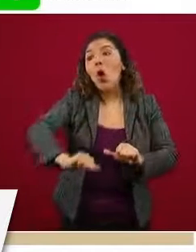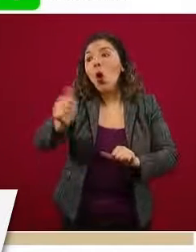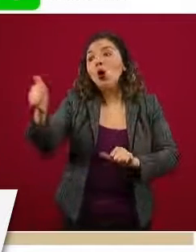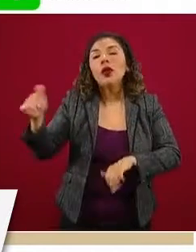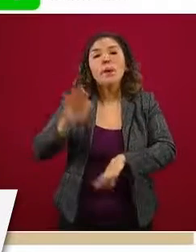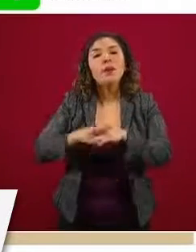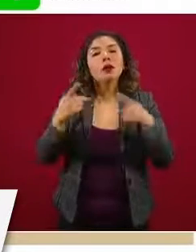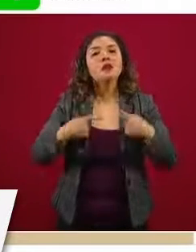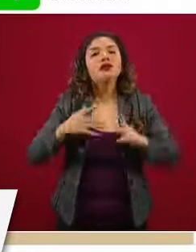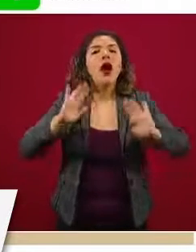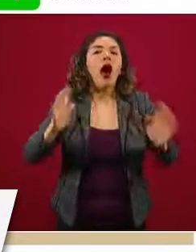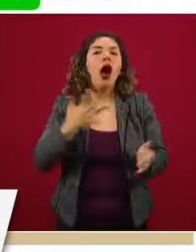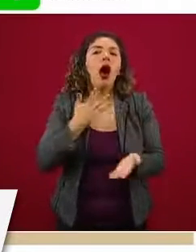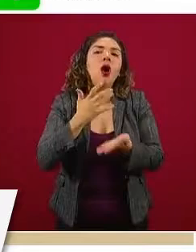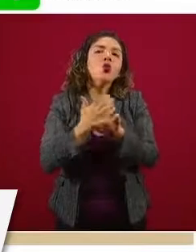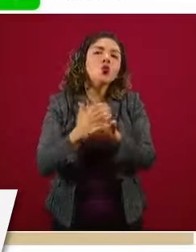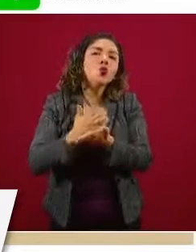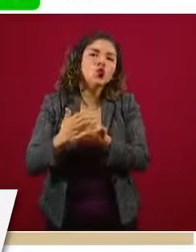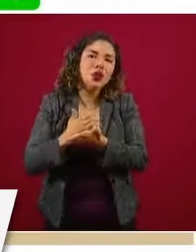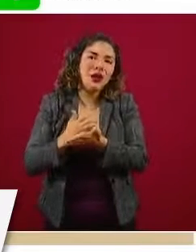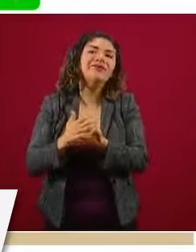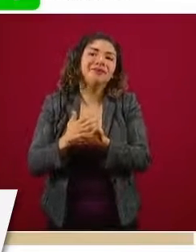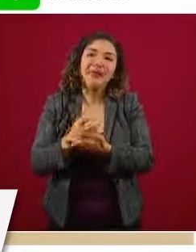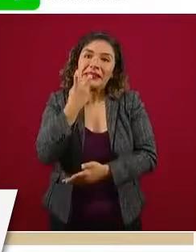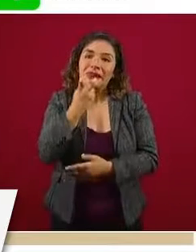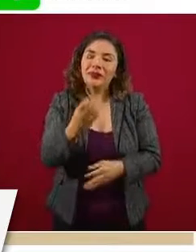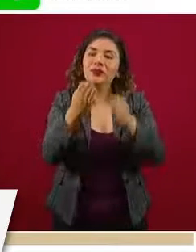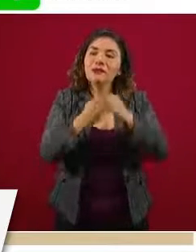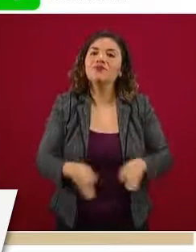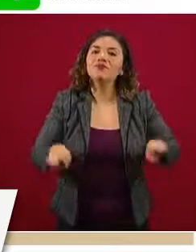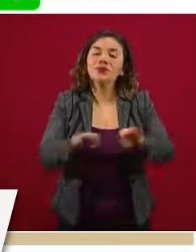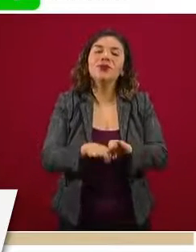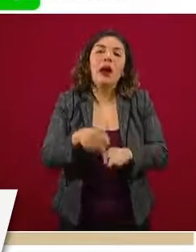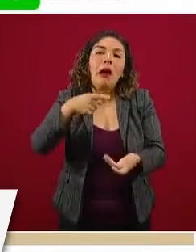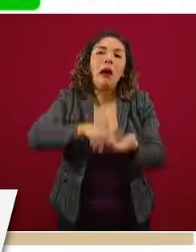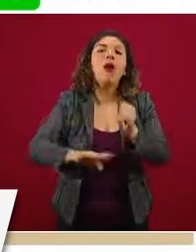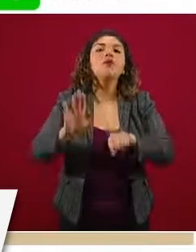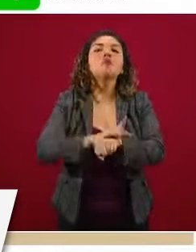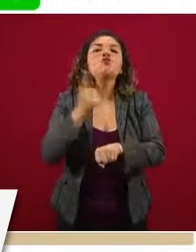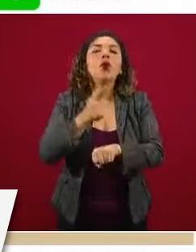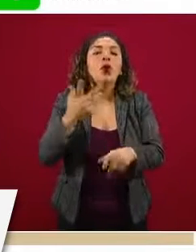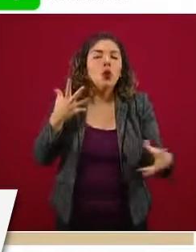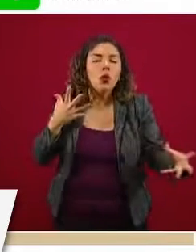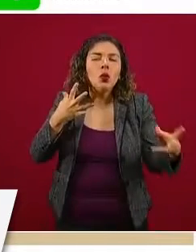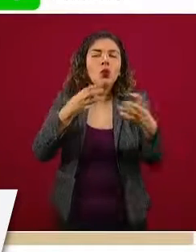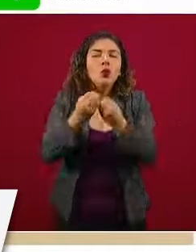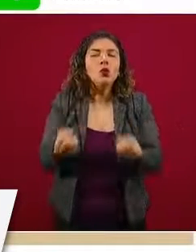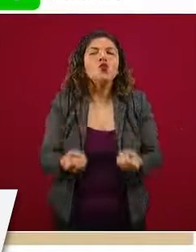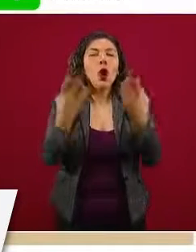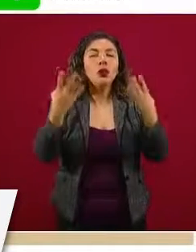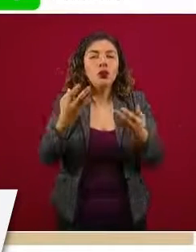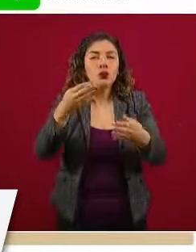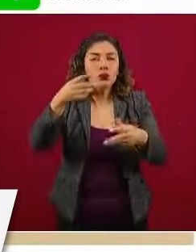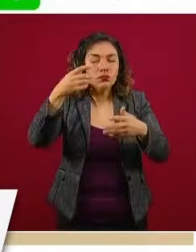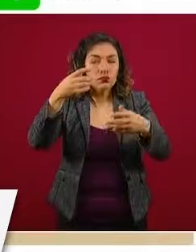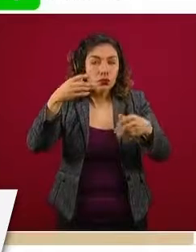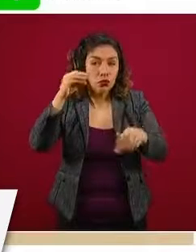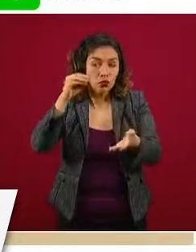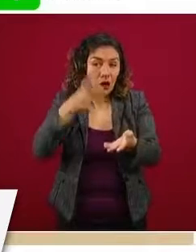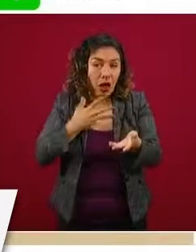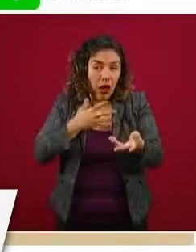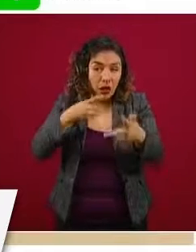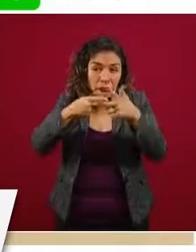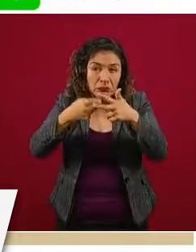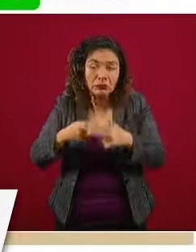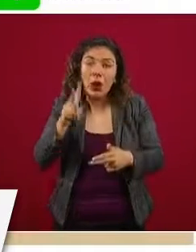personas se han recuperado. Entonces, es importante porque la suma de casos acumulados nos puede dar una